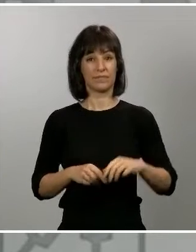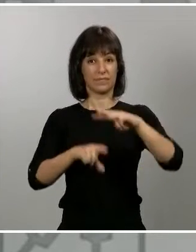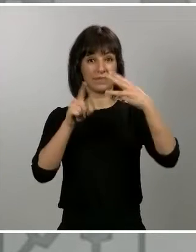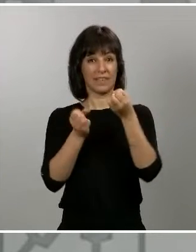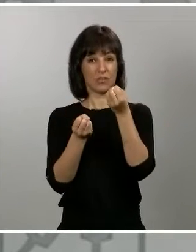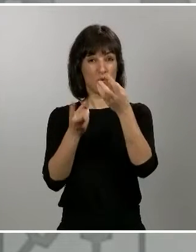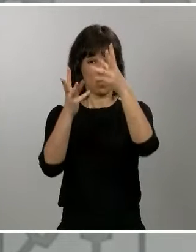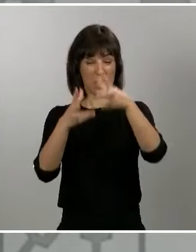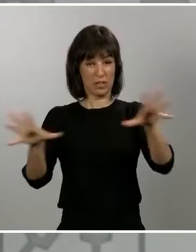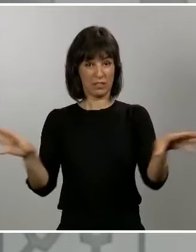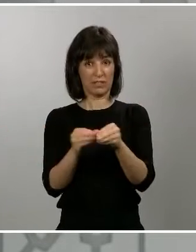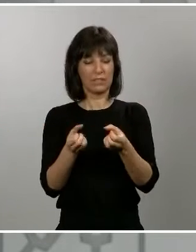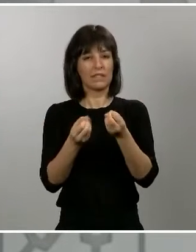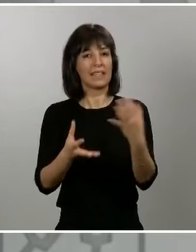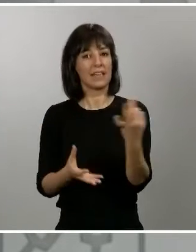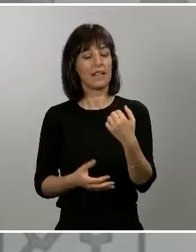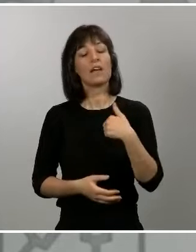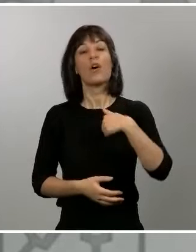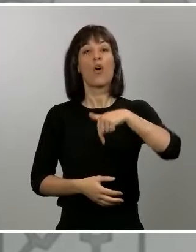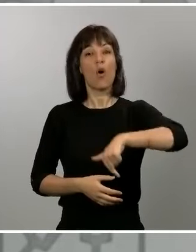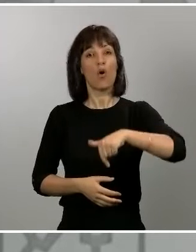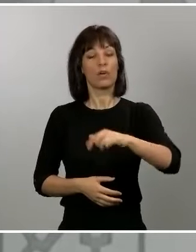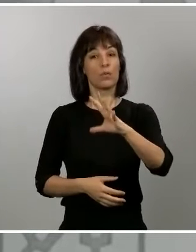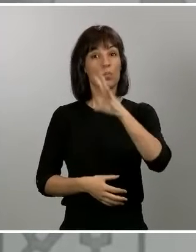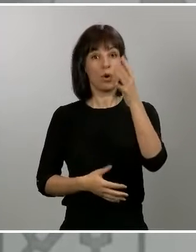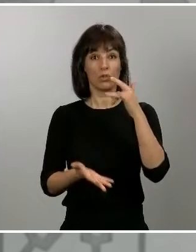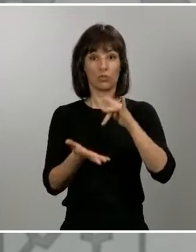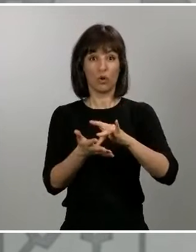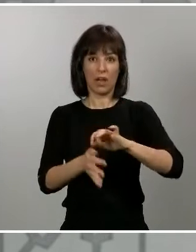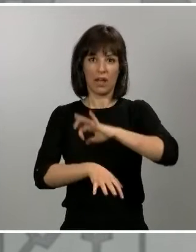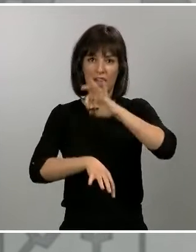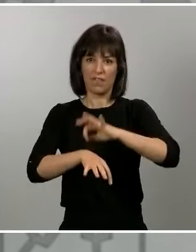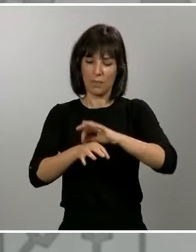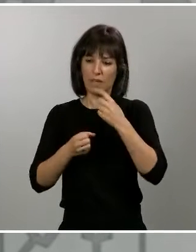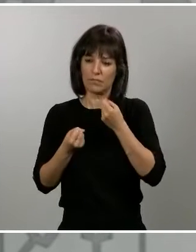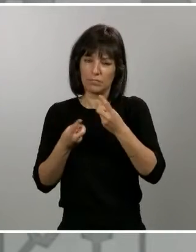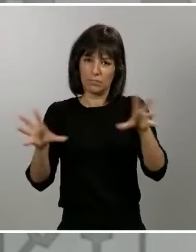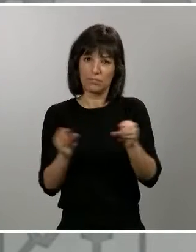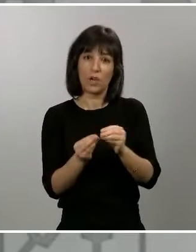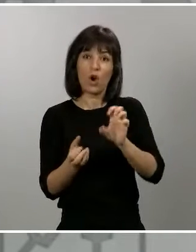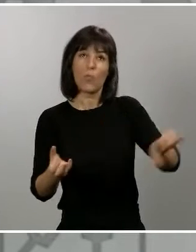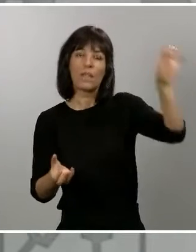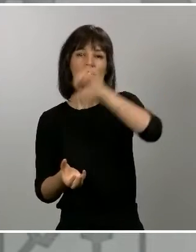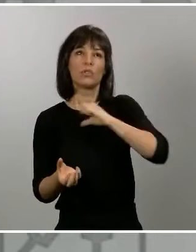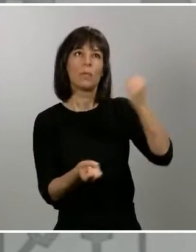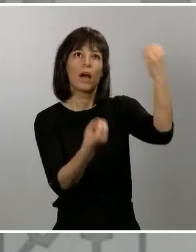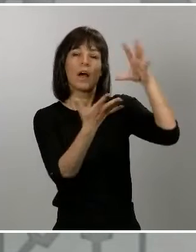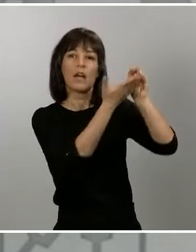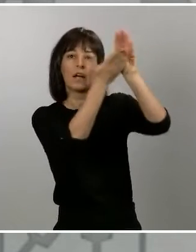los casos acumulados que nos han reportado las comunidades autónomas es de 94